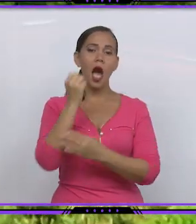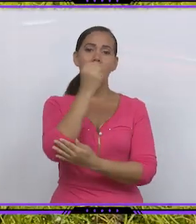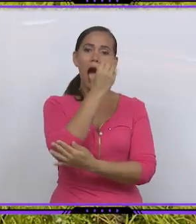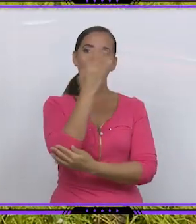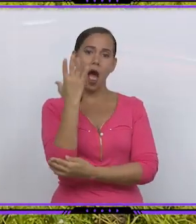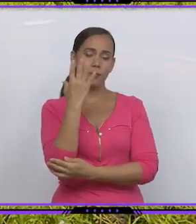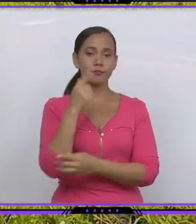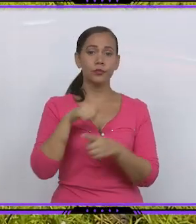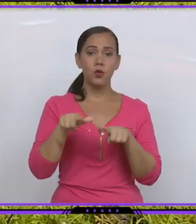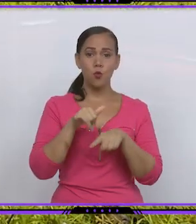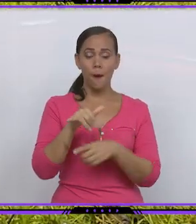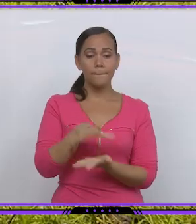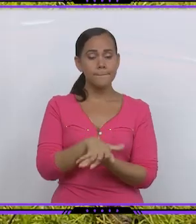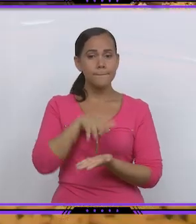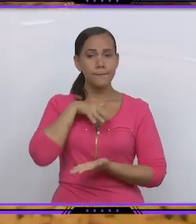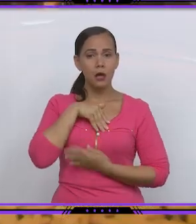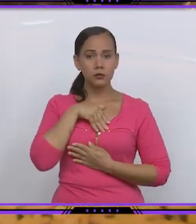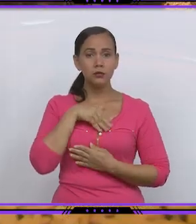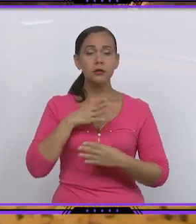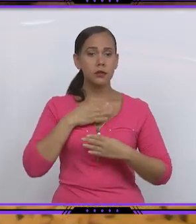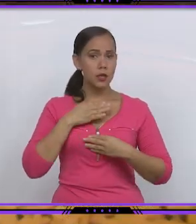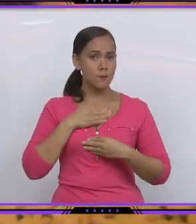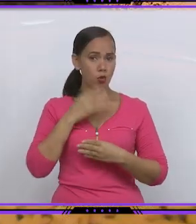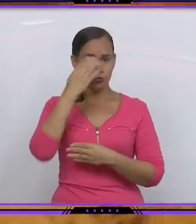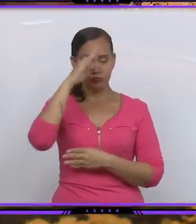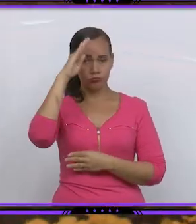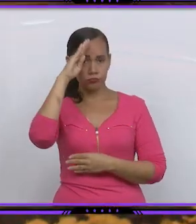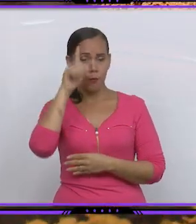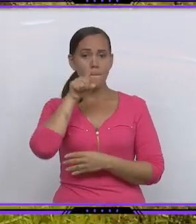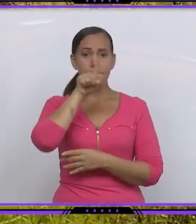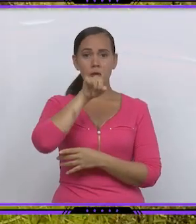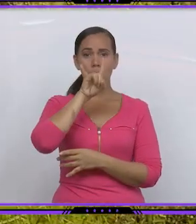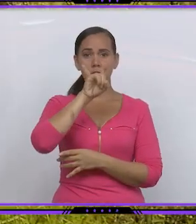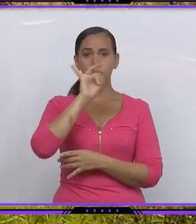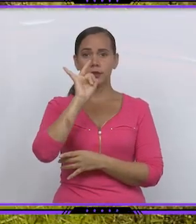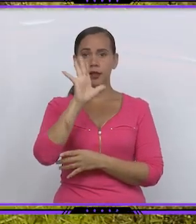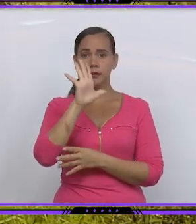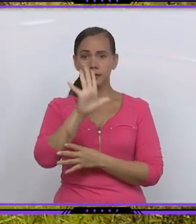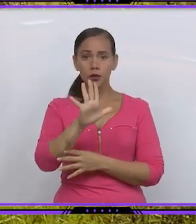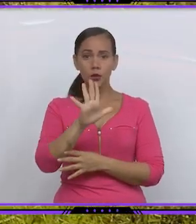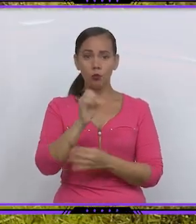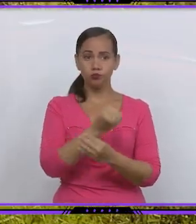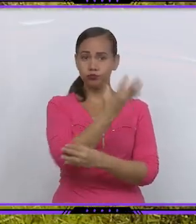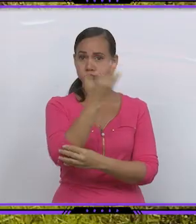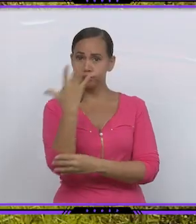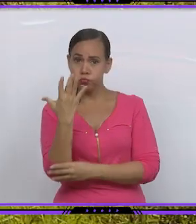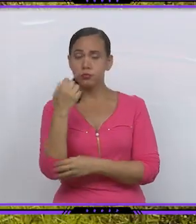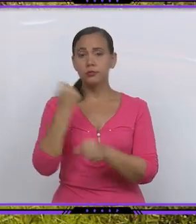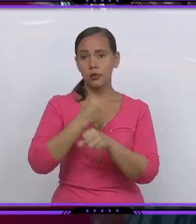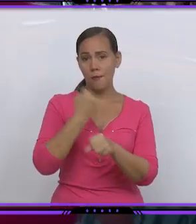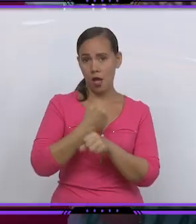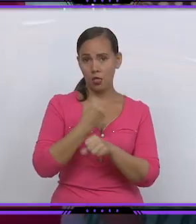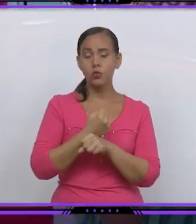aquellos que preservan el patrimonio natural del país y por ello, desde 1975, los forestales cubanos conmemoran